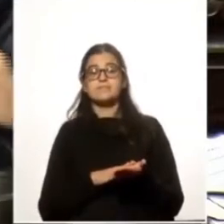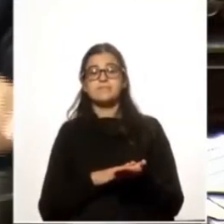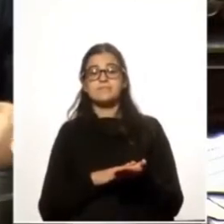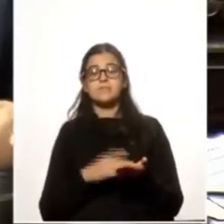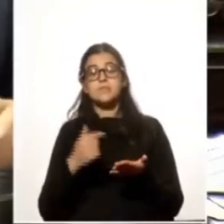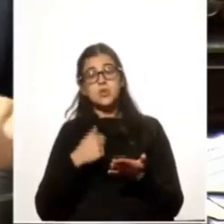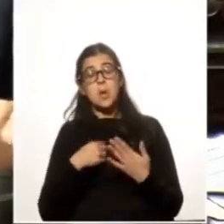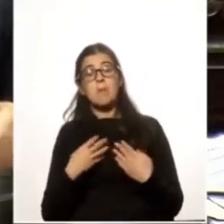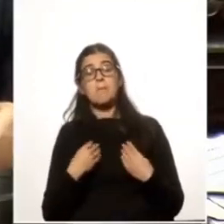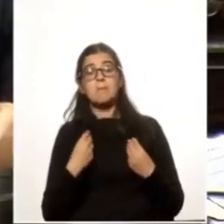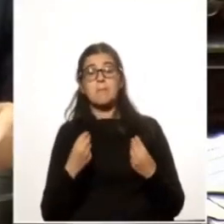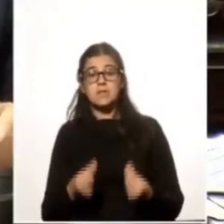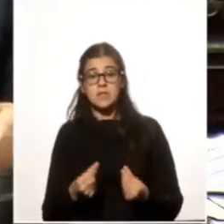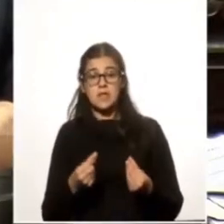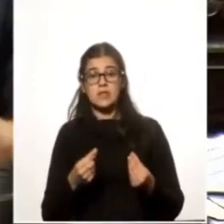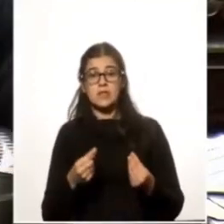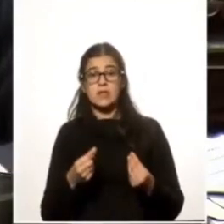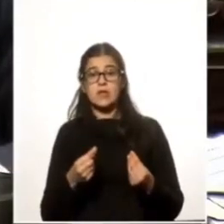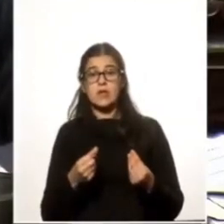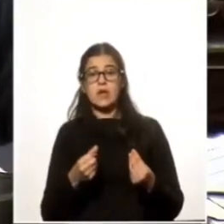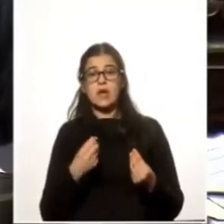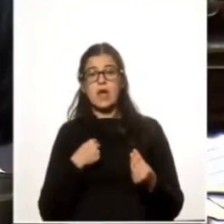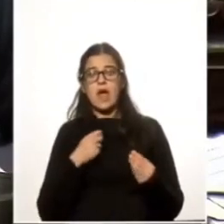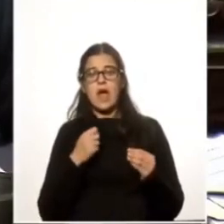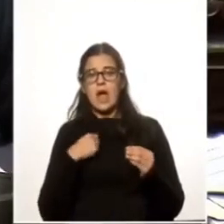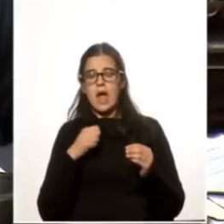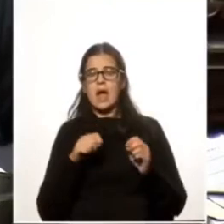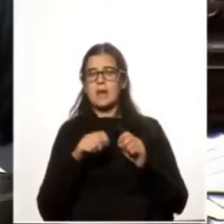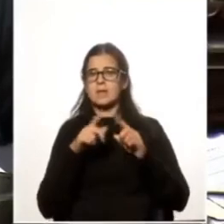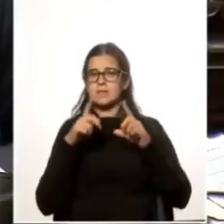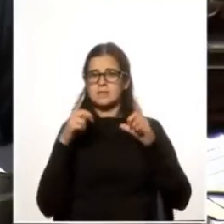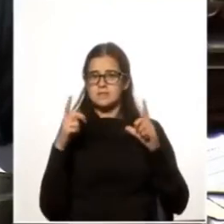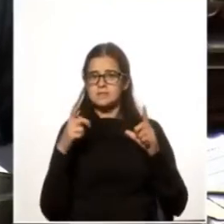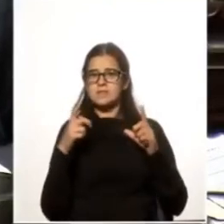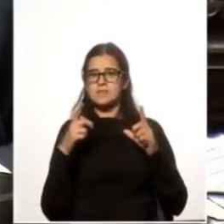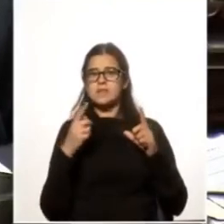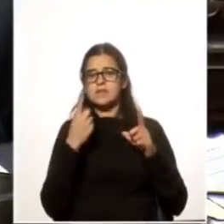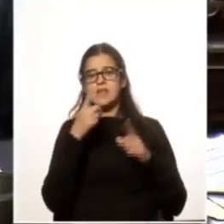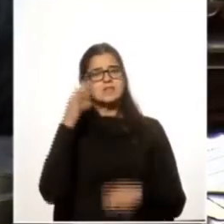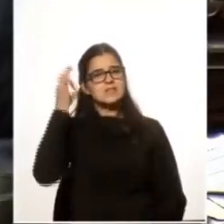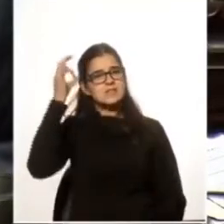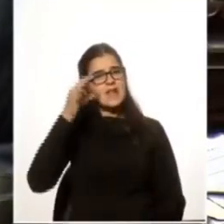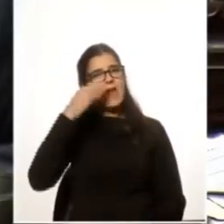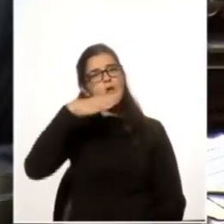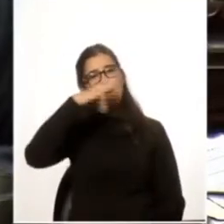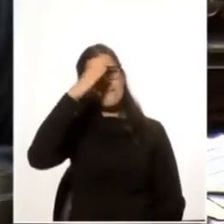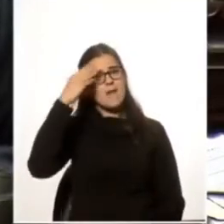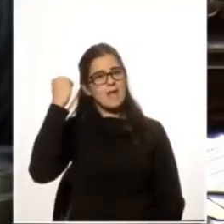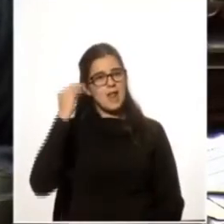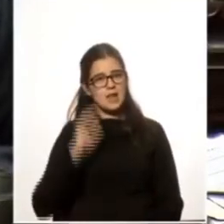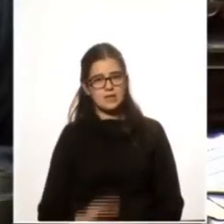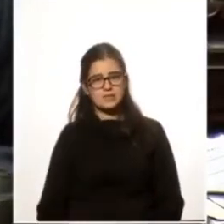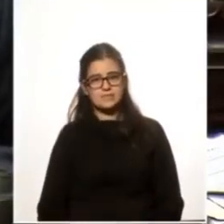Yo me siento admirador del senador Miguelini.